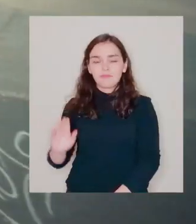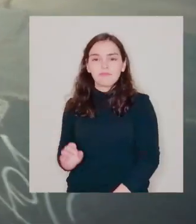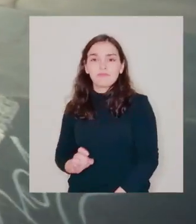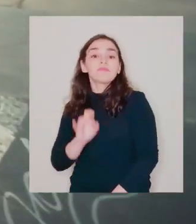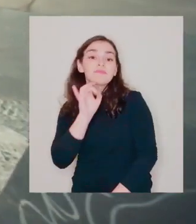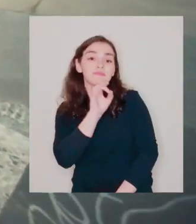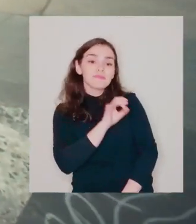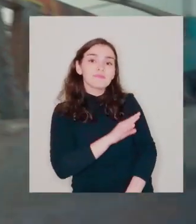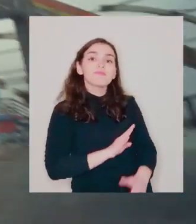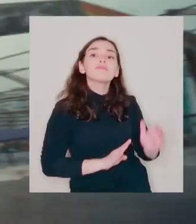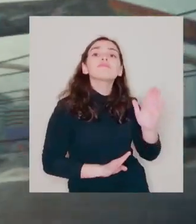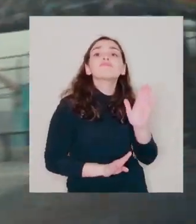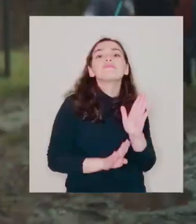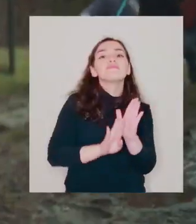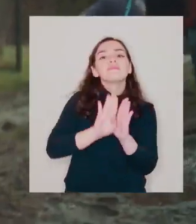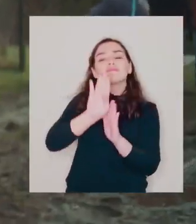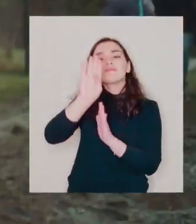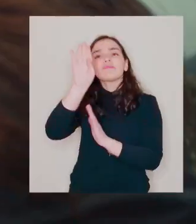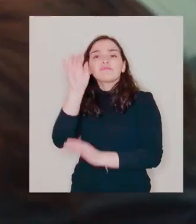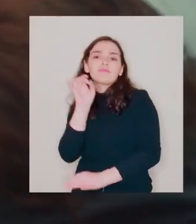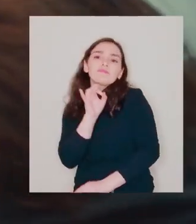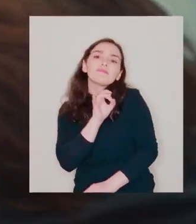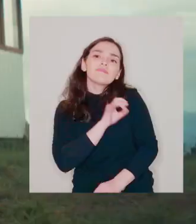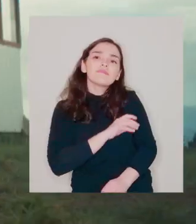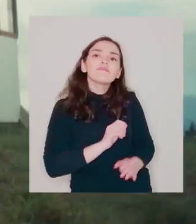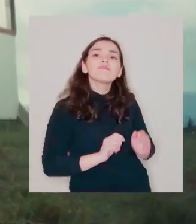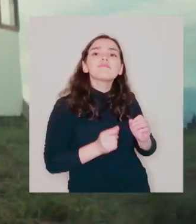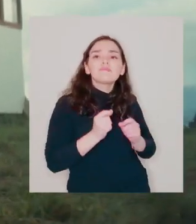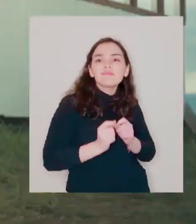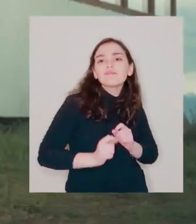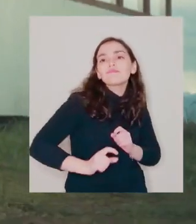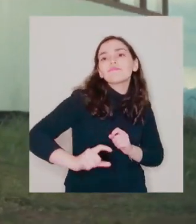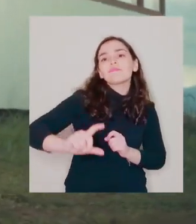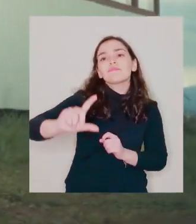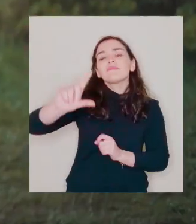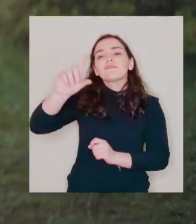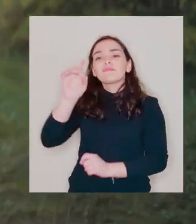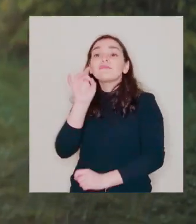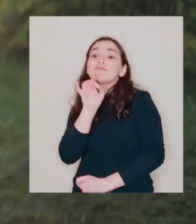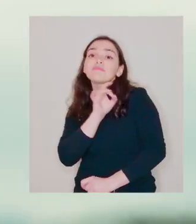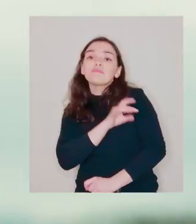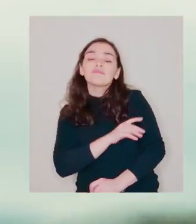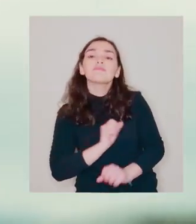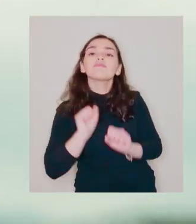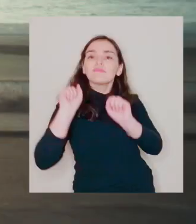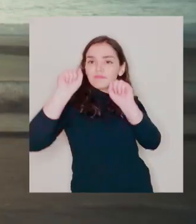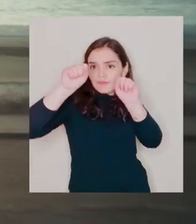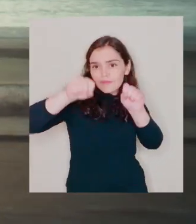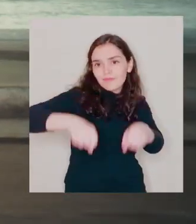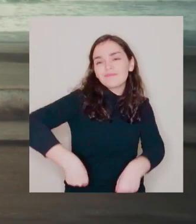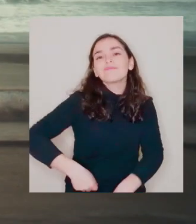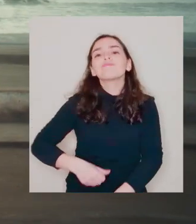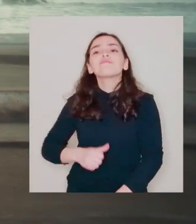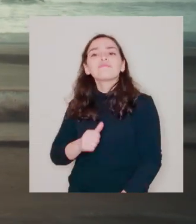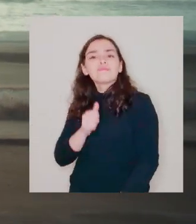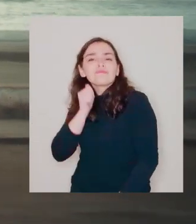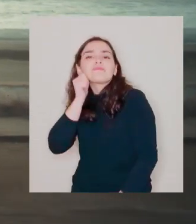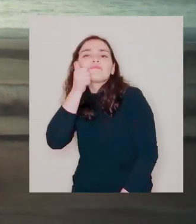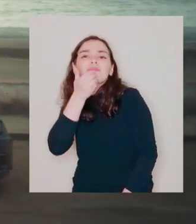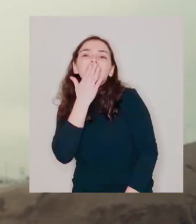mañana mejor Chula crece Chula avanza Chula